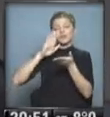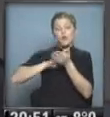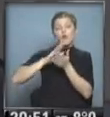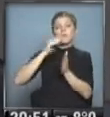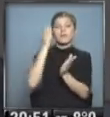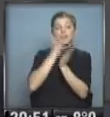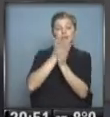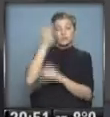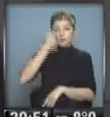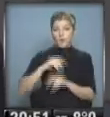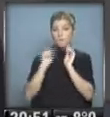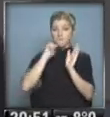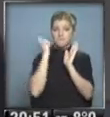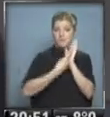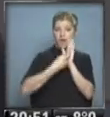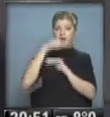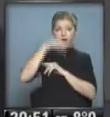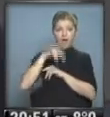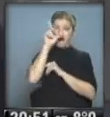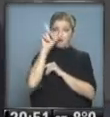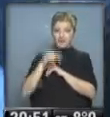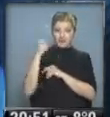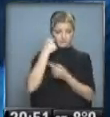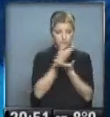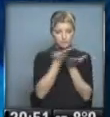derechos de lesa humanidad se sustancian en todo el país.